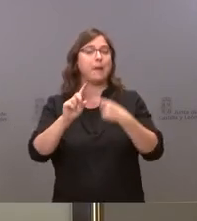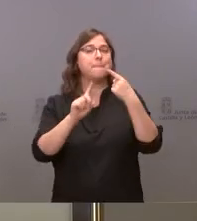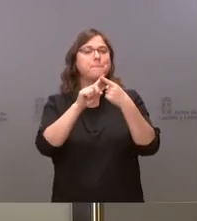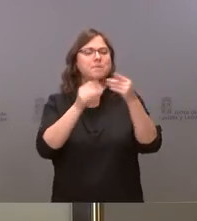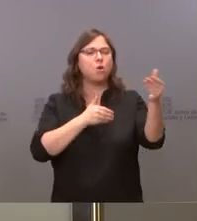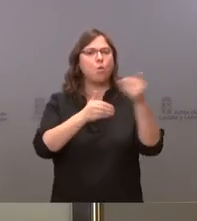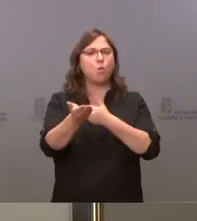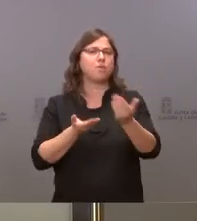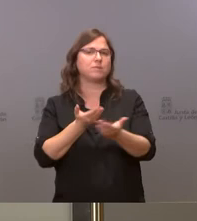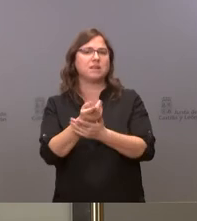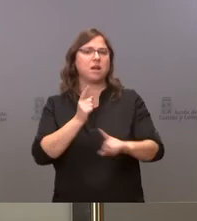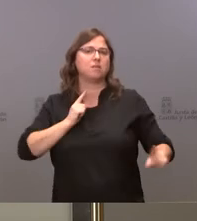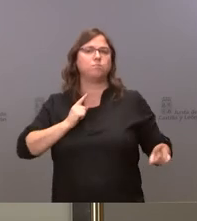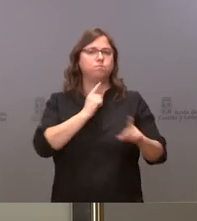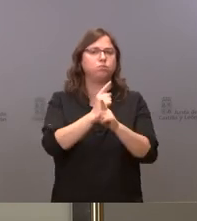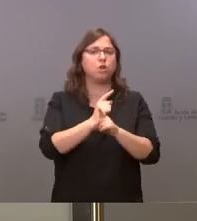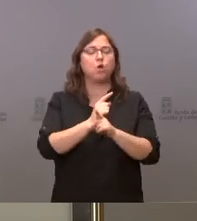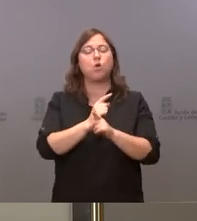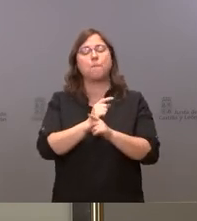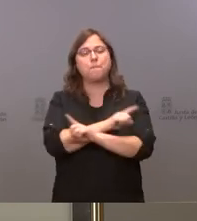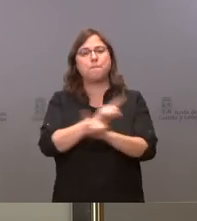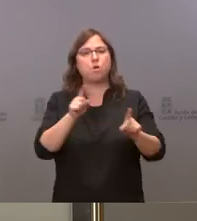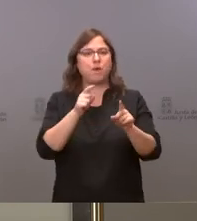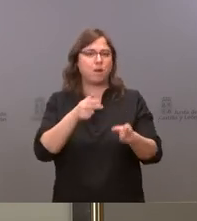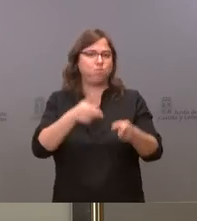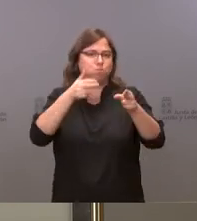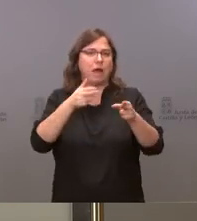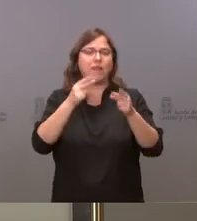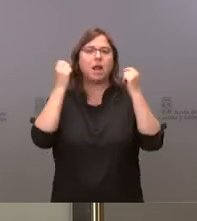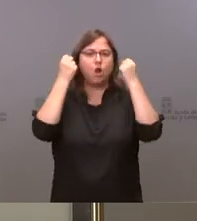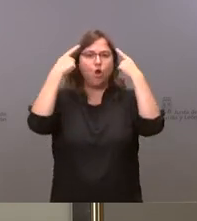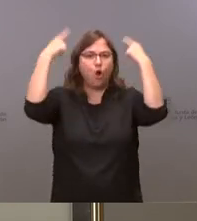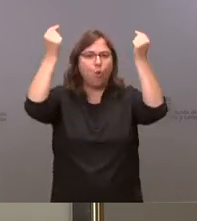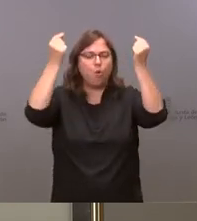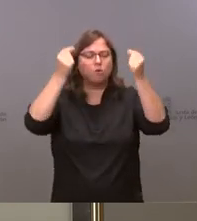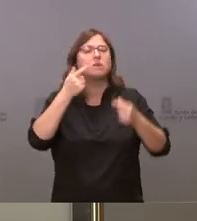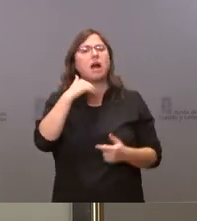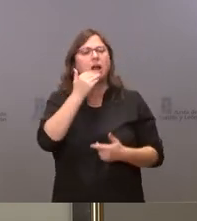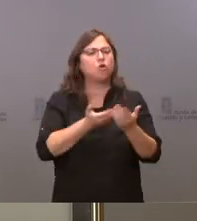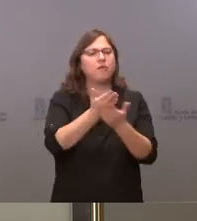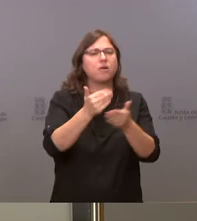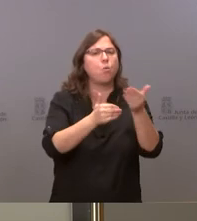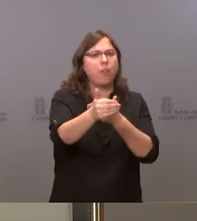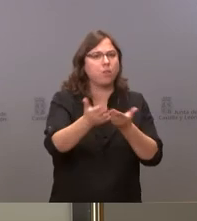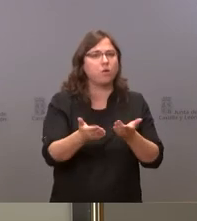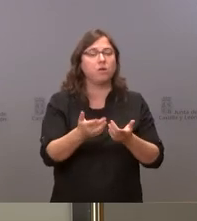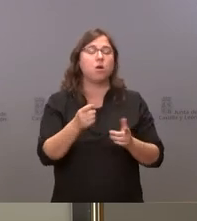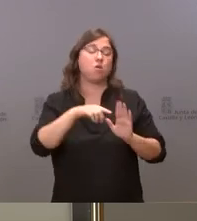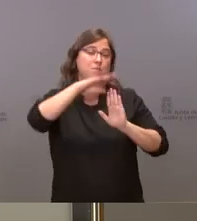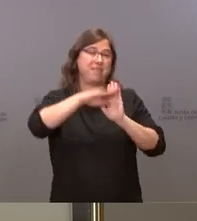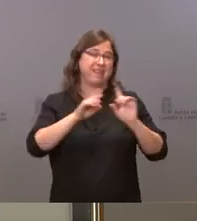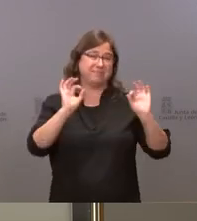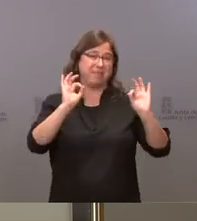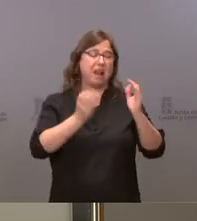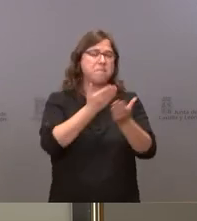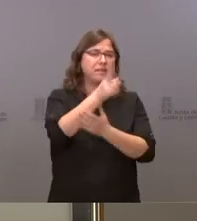previsto presentar el recurso contra la prohibición de la caza del lobo saber si van a solicitar medidas cautelares o cautelarísimas y luego si